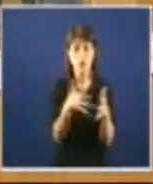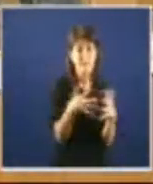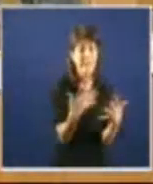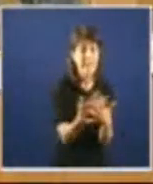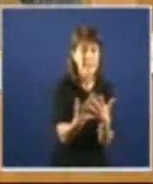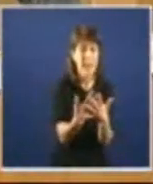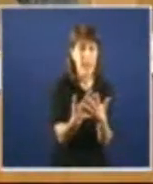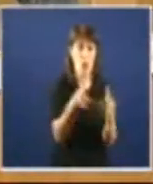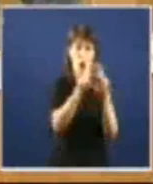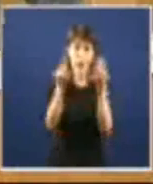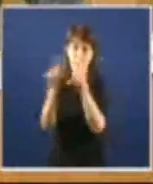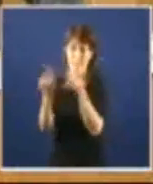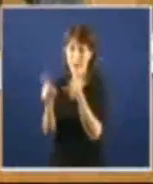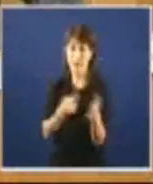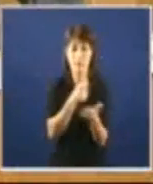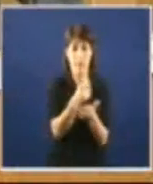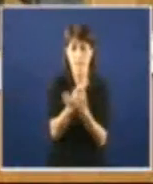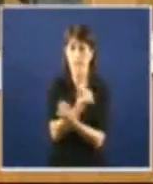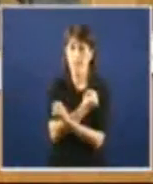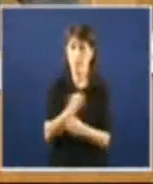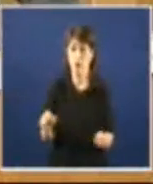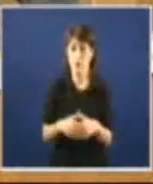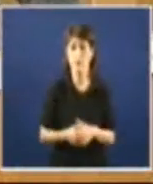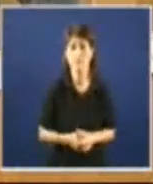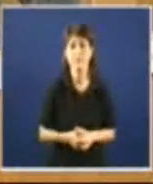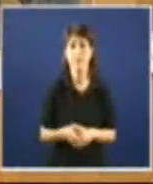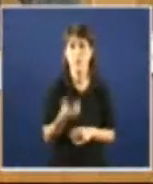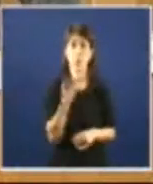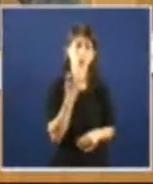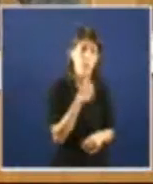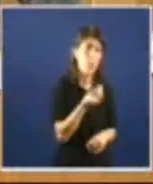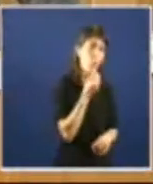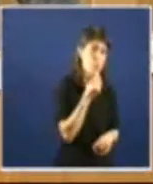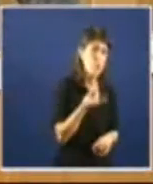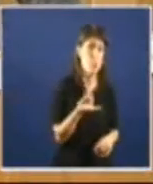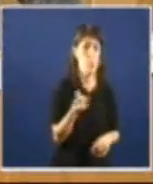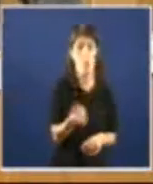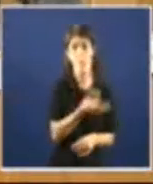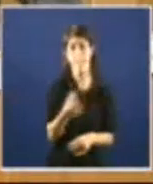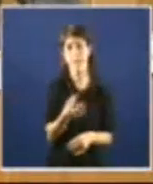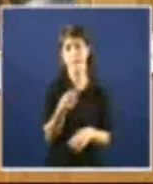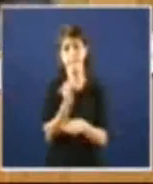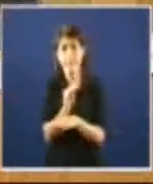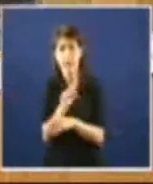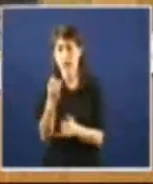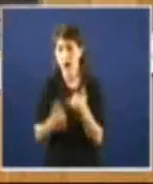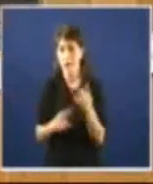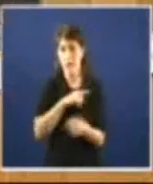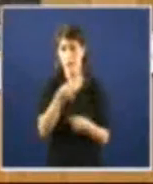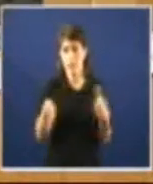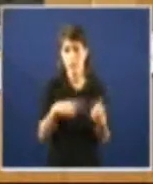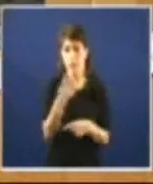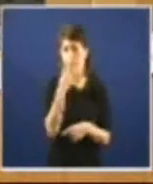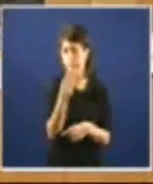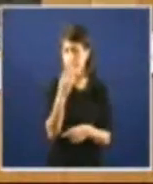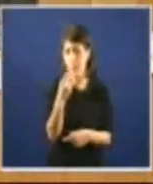leva aparellado o esbarruñamento da demanda privada tanto de consumo co do investimento co que xera un círculo vicioso depresivo do que